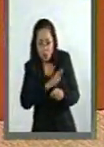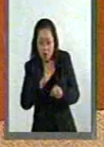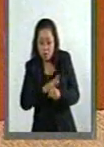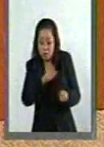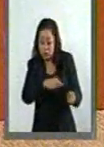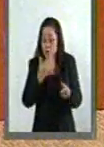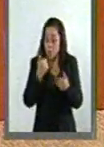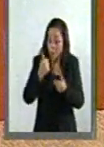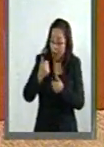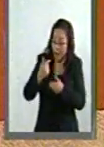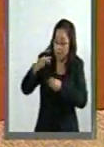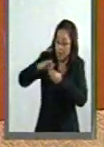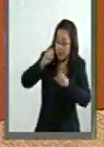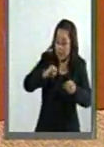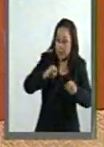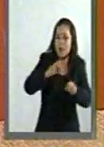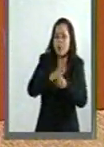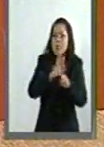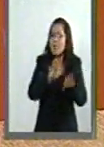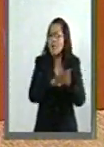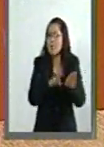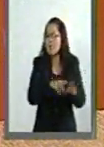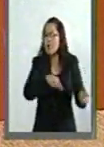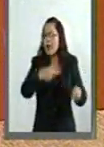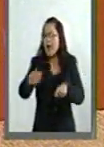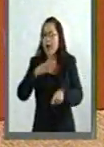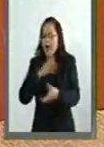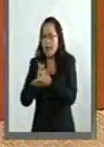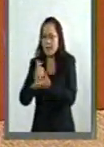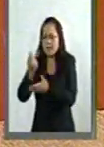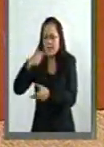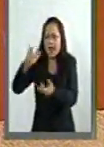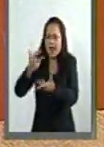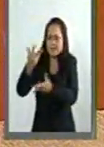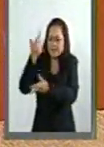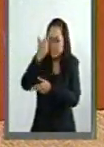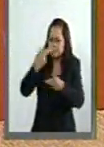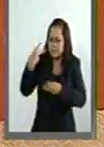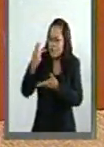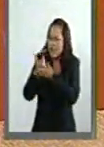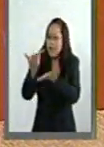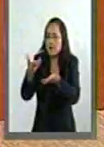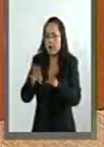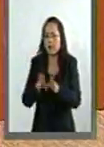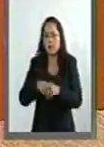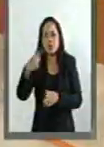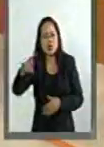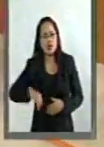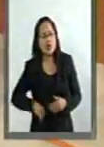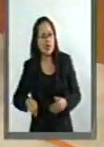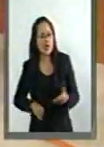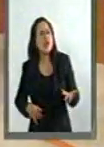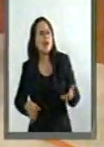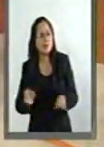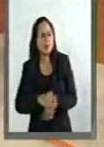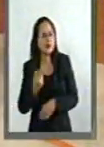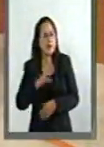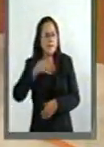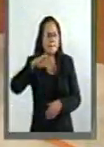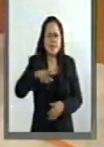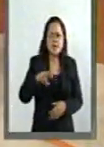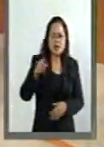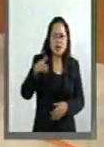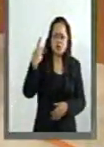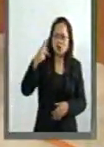se preguntan, y ahí se los dejo de tarea, ¿por qué tanto interés tiene Mead? ¿Por qué usa a la muchacha